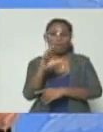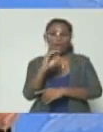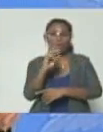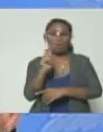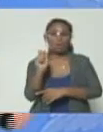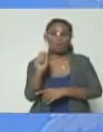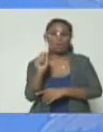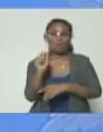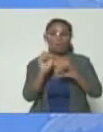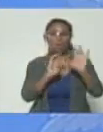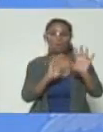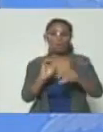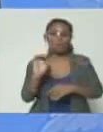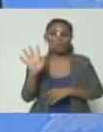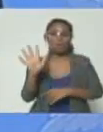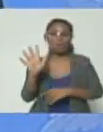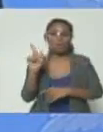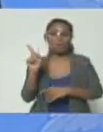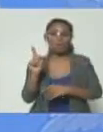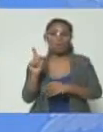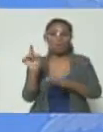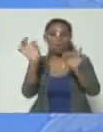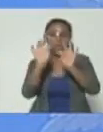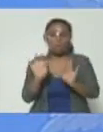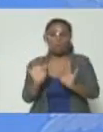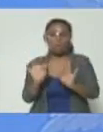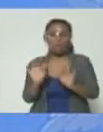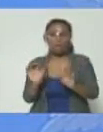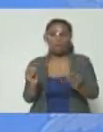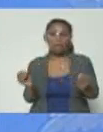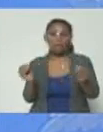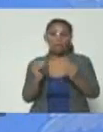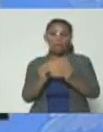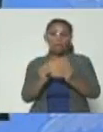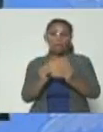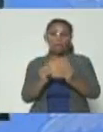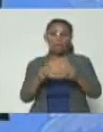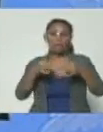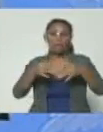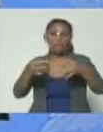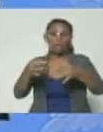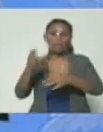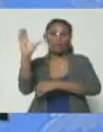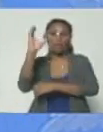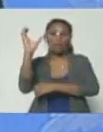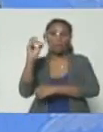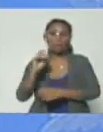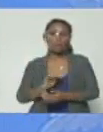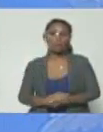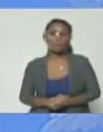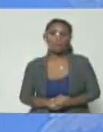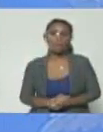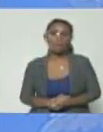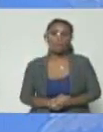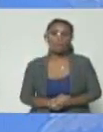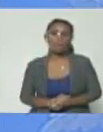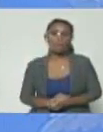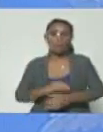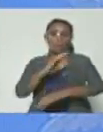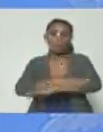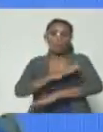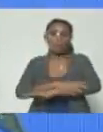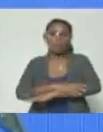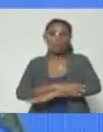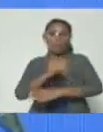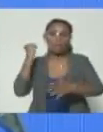905 el patrón es típicamente colombiano actos de terror es decir